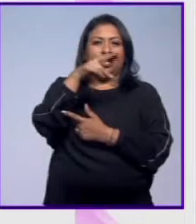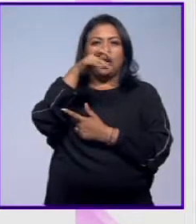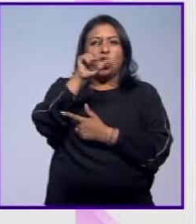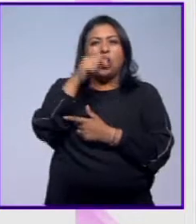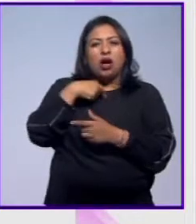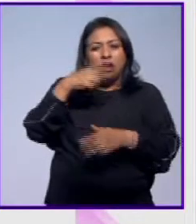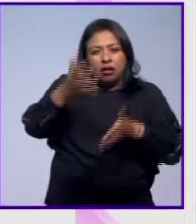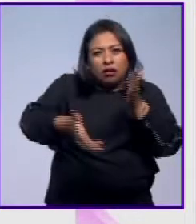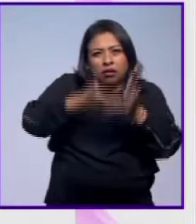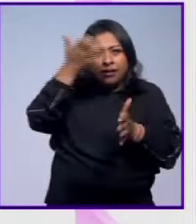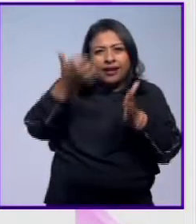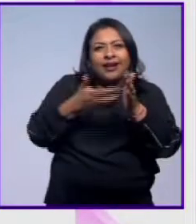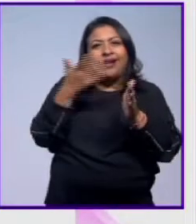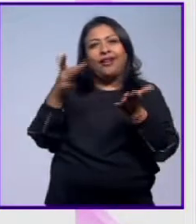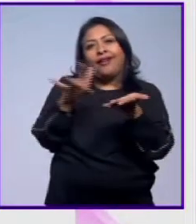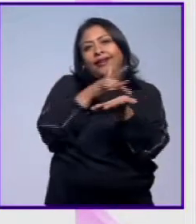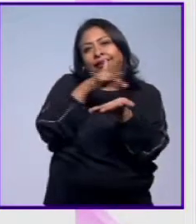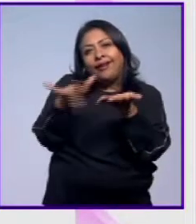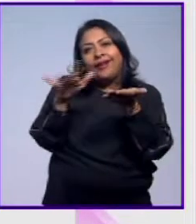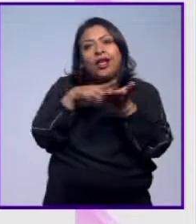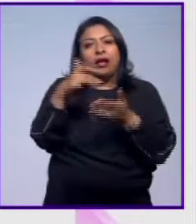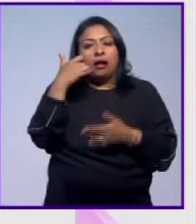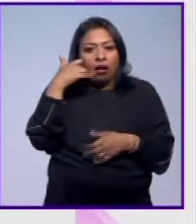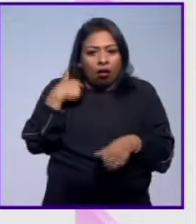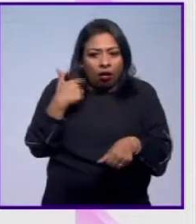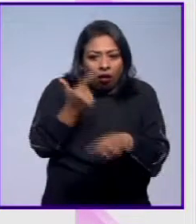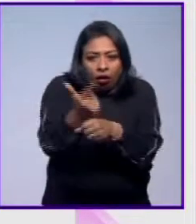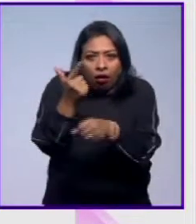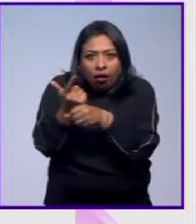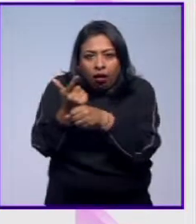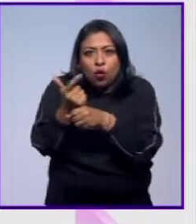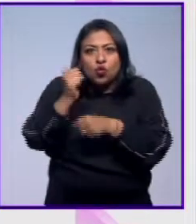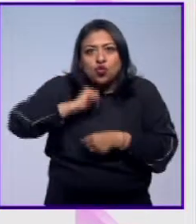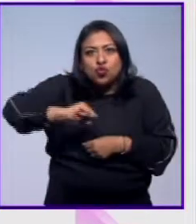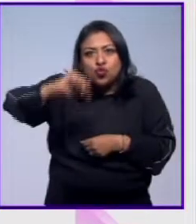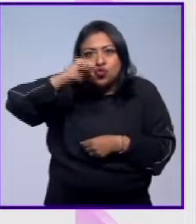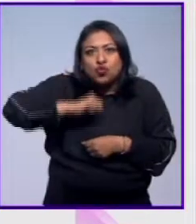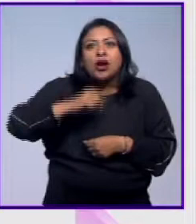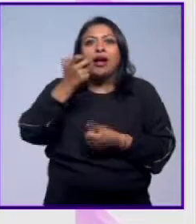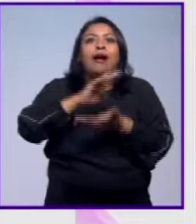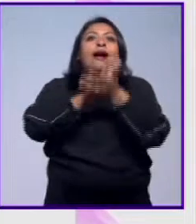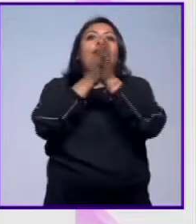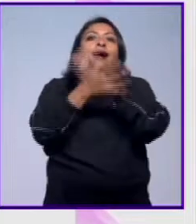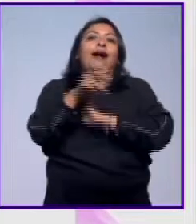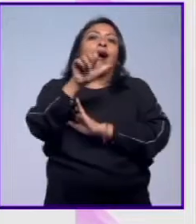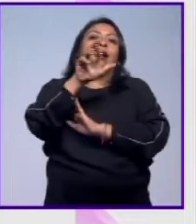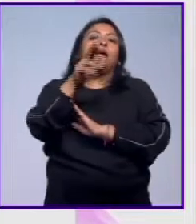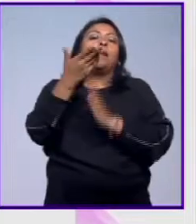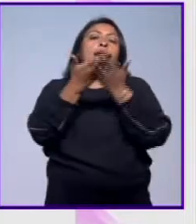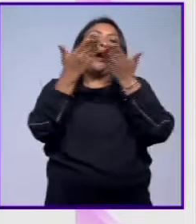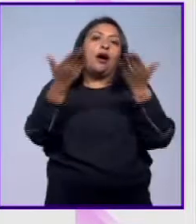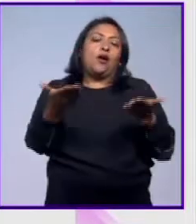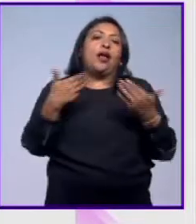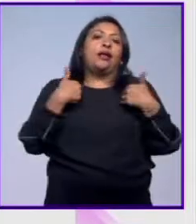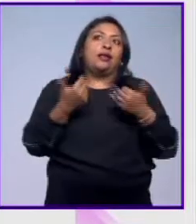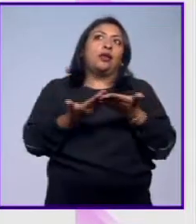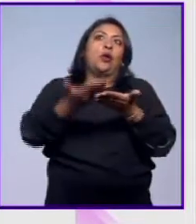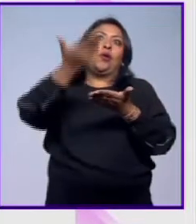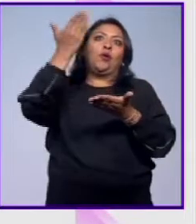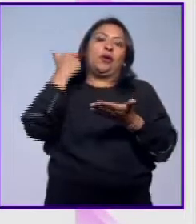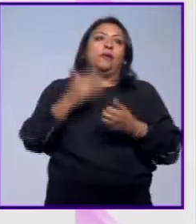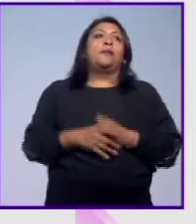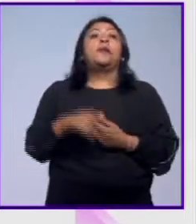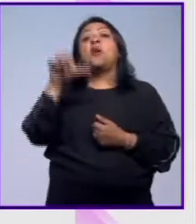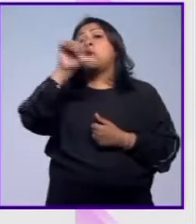desenterrando tabletas y teléfonos celulares y que sea la arqueología para entender nuestro presente. Y bueno,